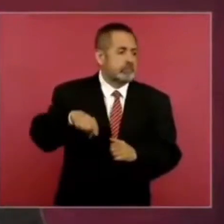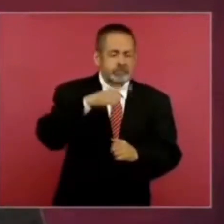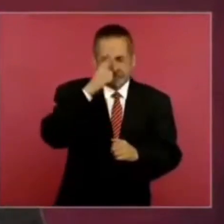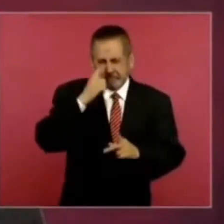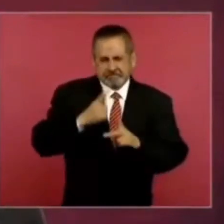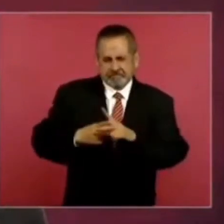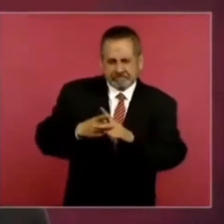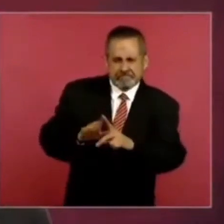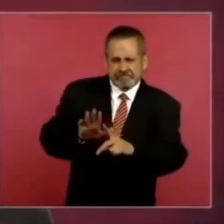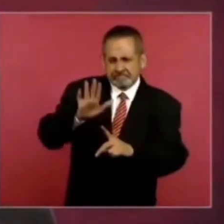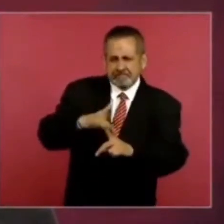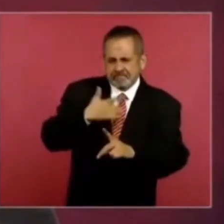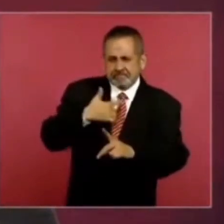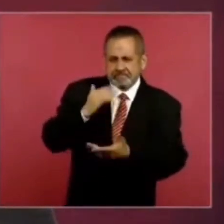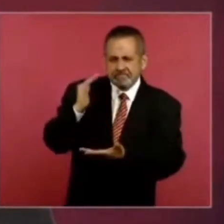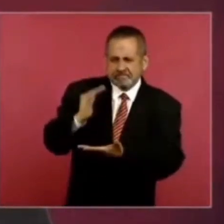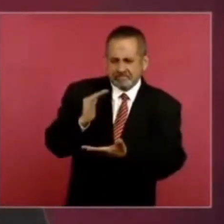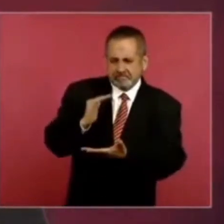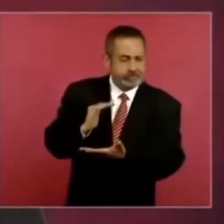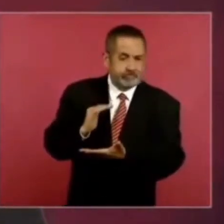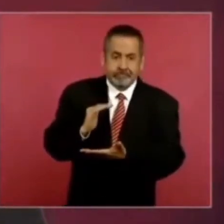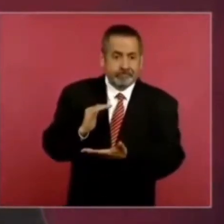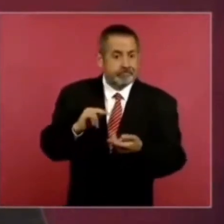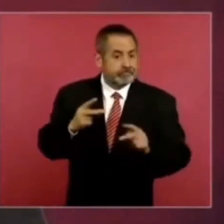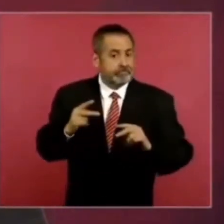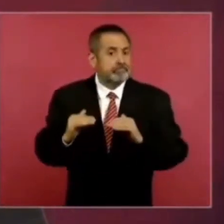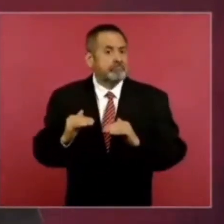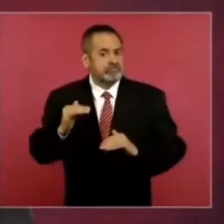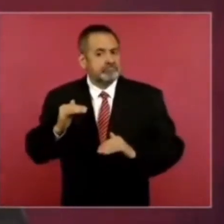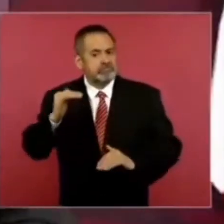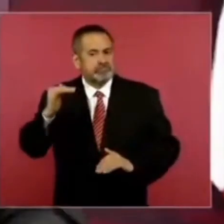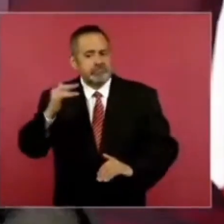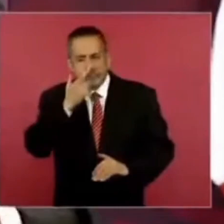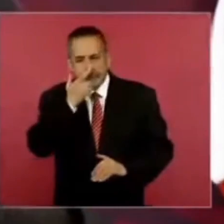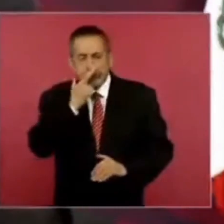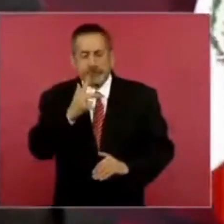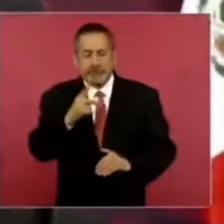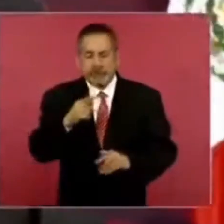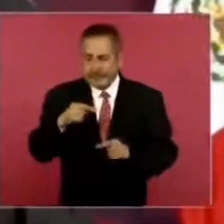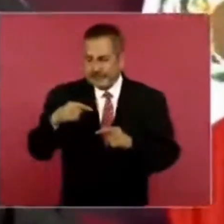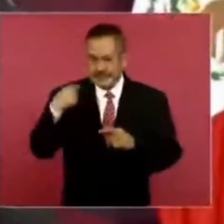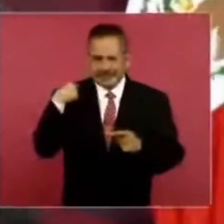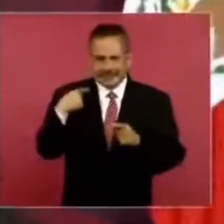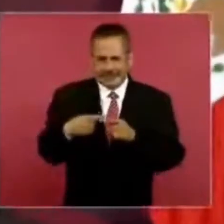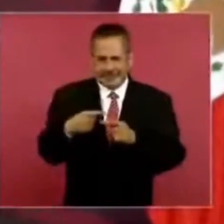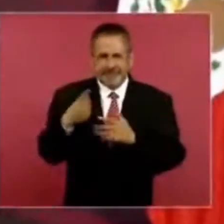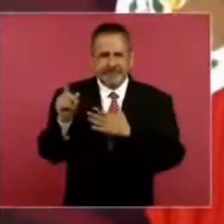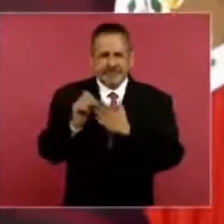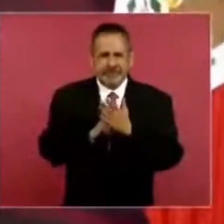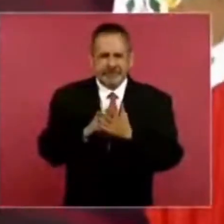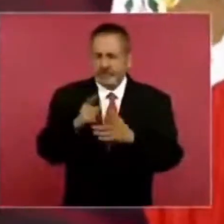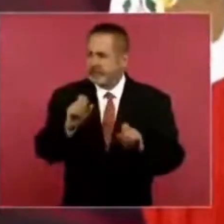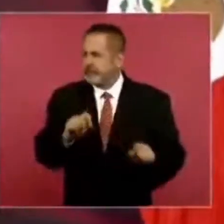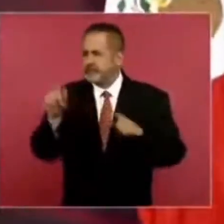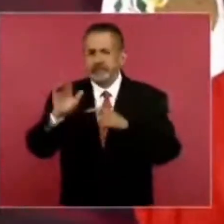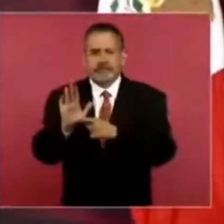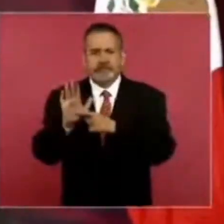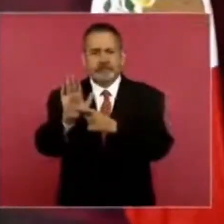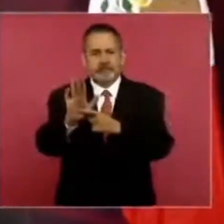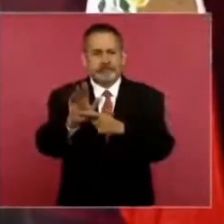y va a seguir creciendo, nada más en lo que llevamos en este mes, ¿por qué no pones